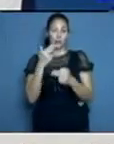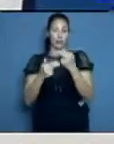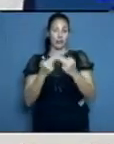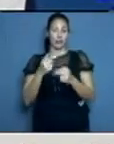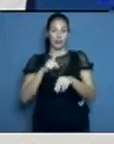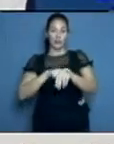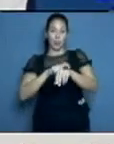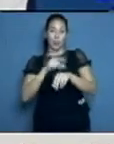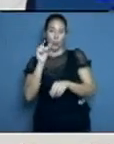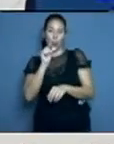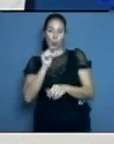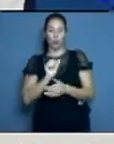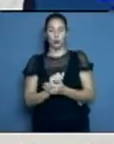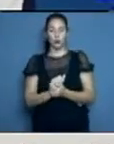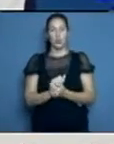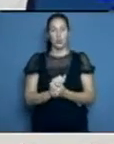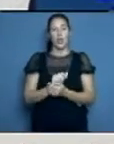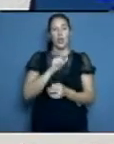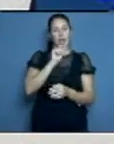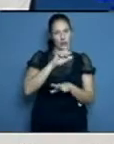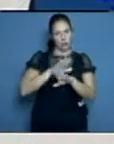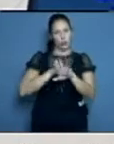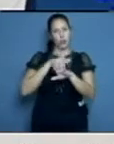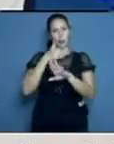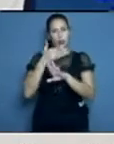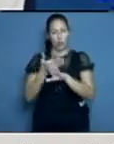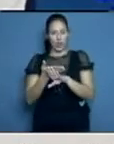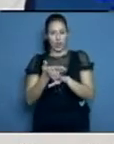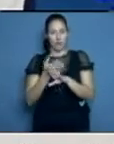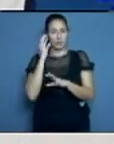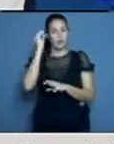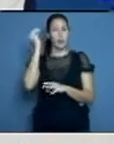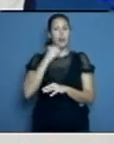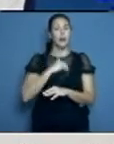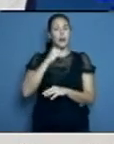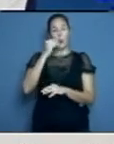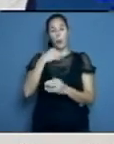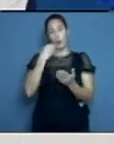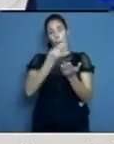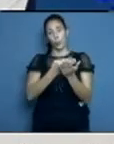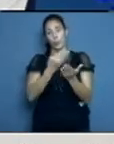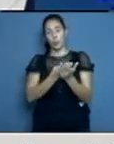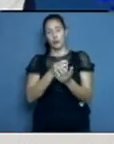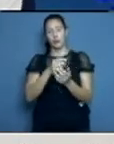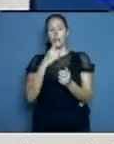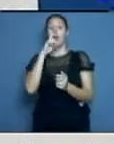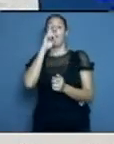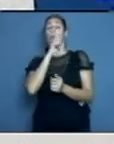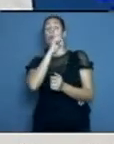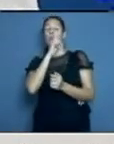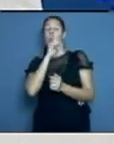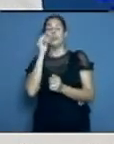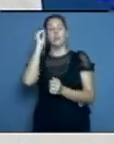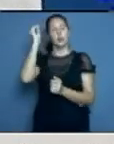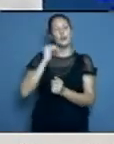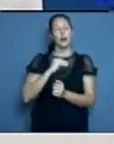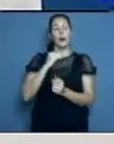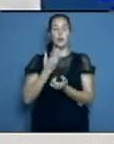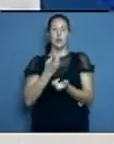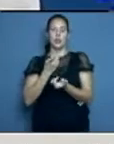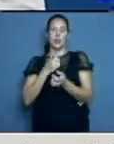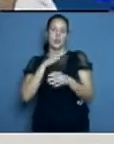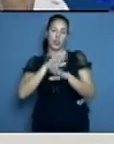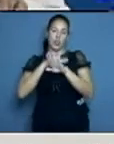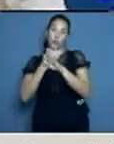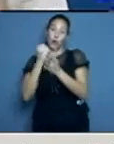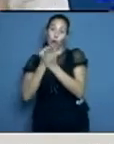el diagnóstico, aunque tengamos que confirmarlo con el PCR, pero es rapidez en el diagnóstico. Y tenemos un laboratorio